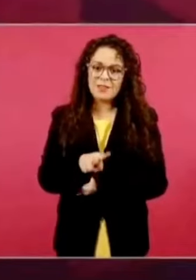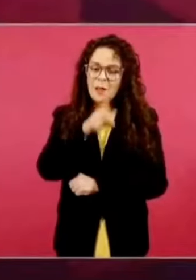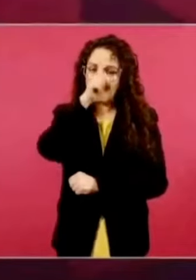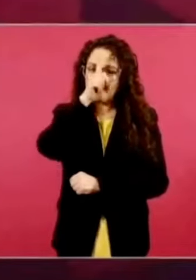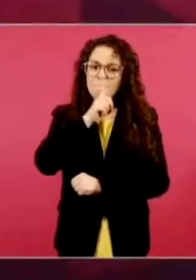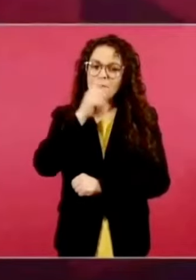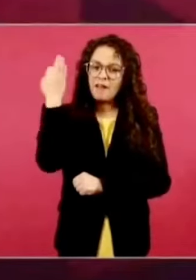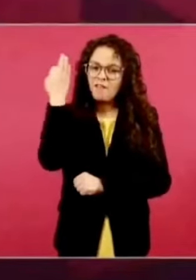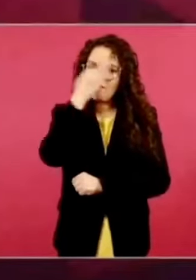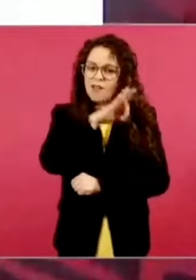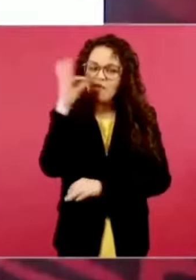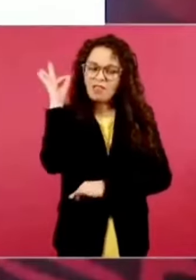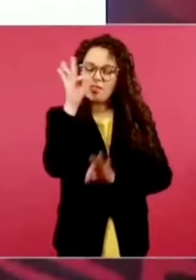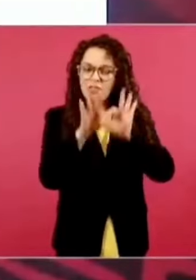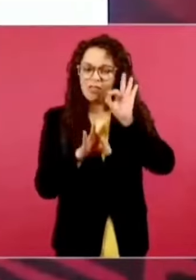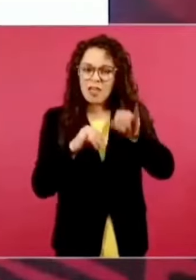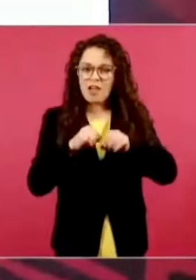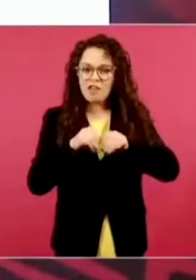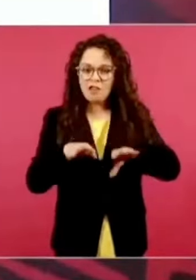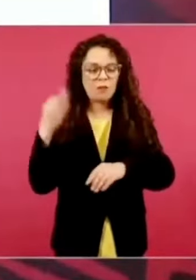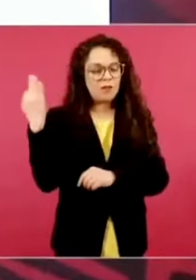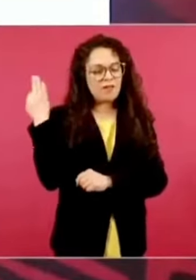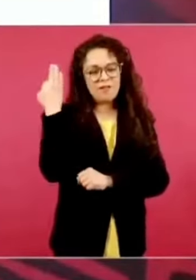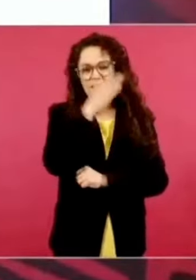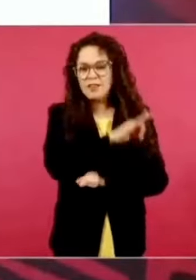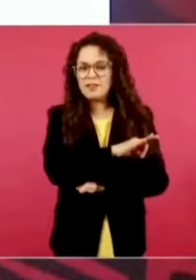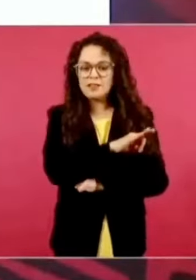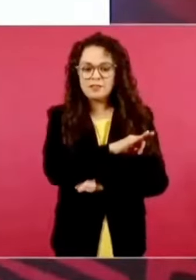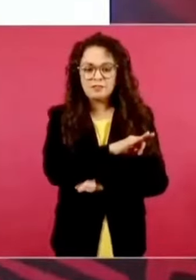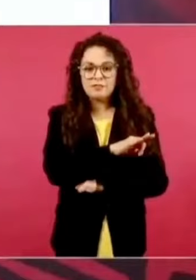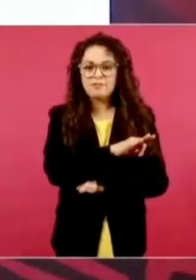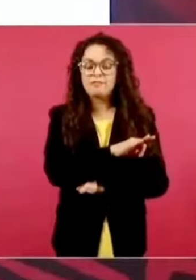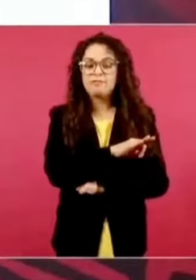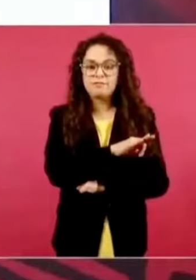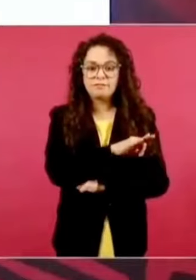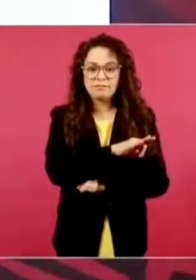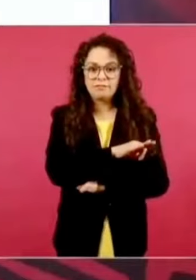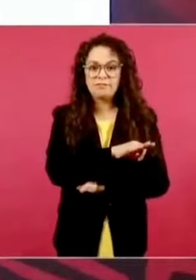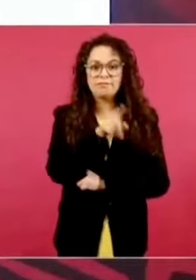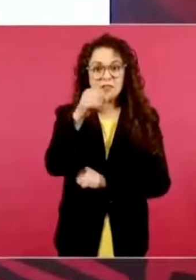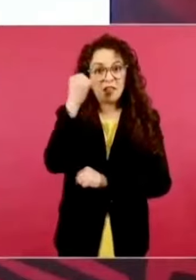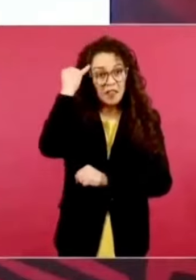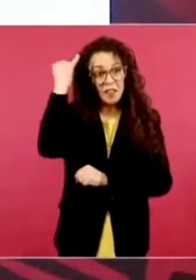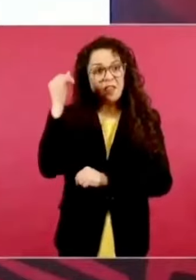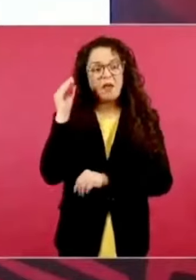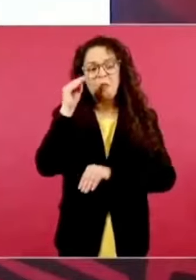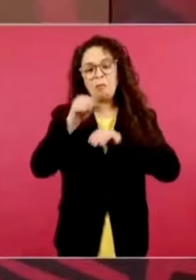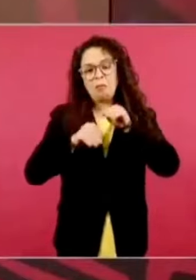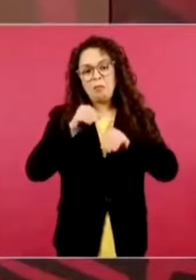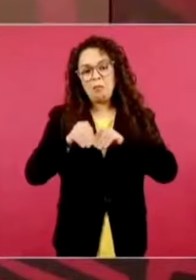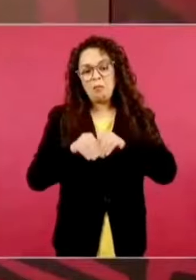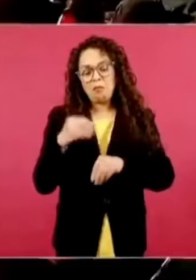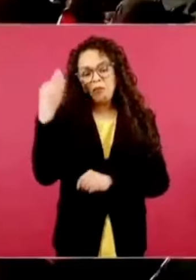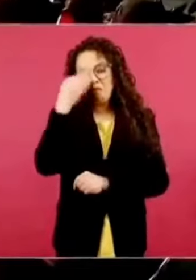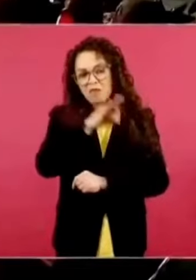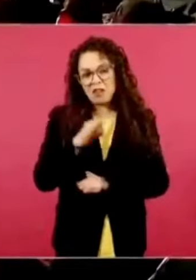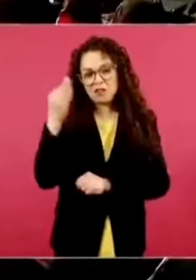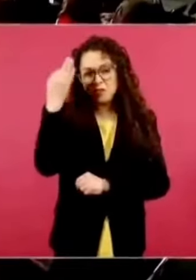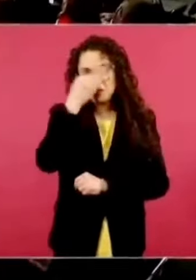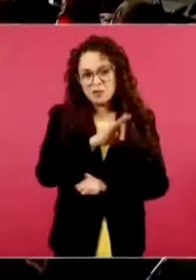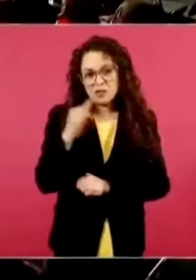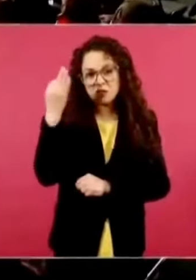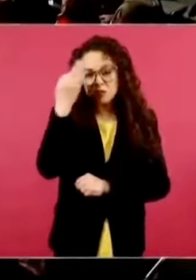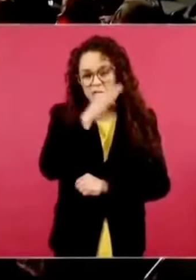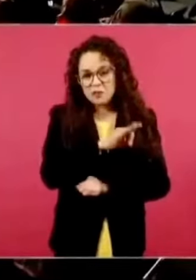que estaba vinculado cuando